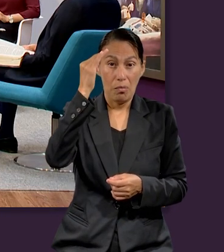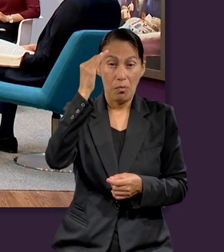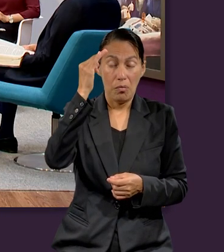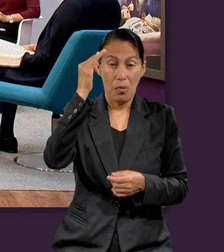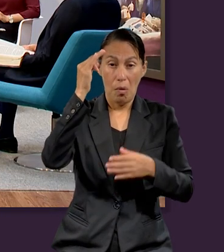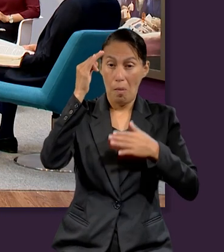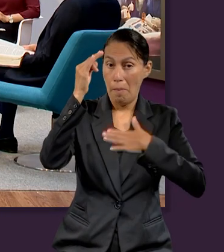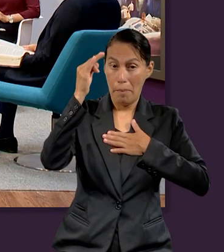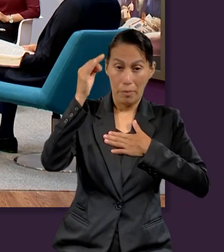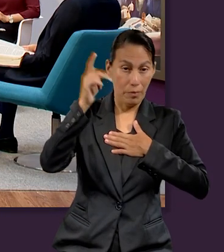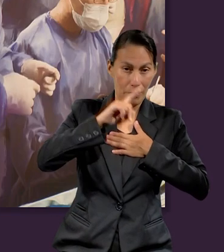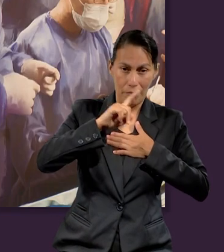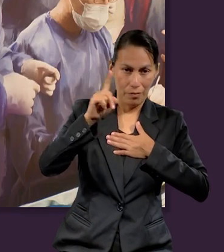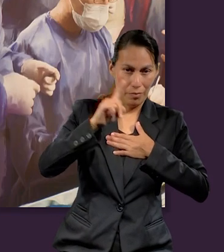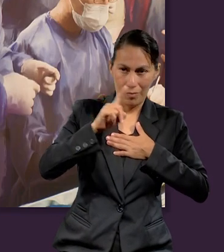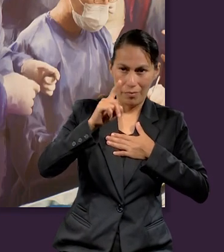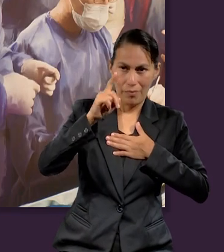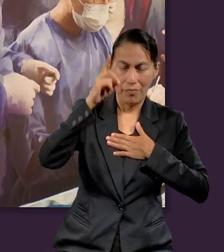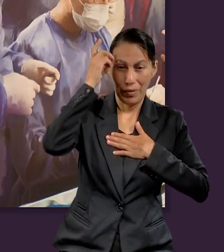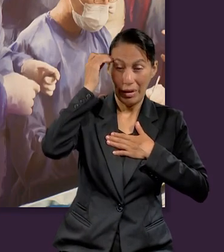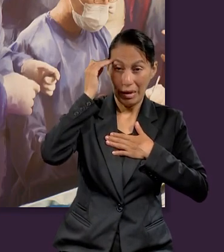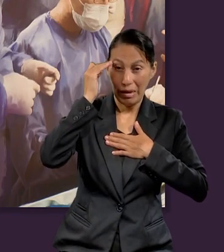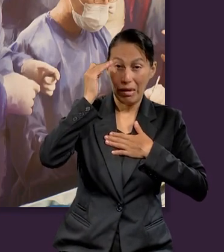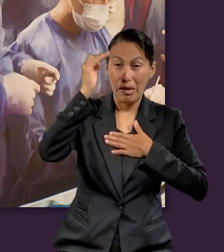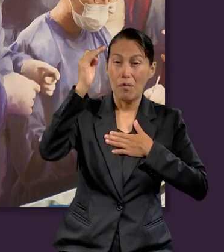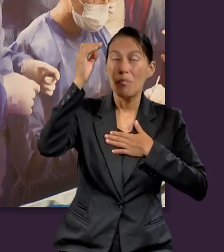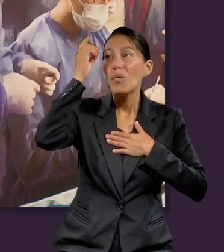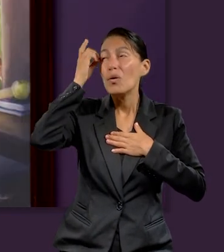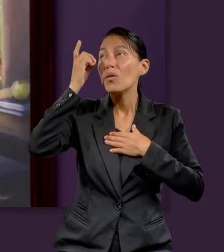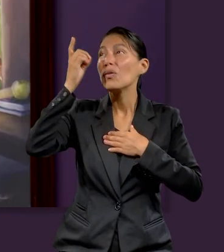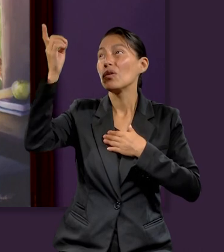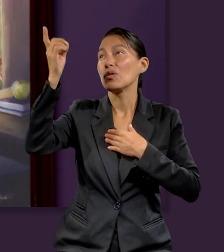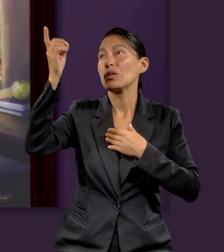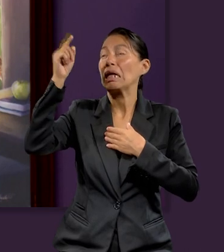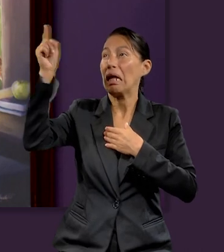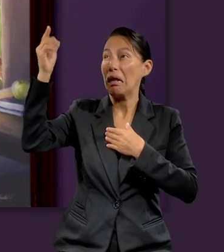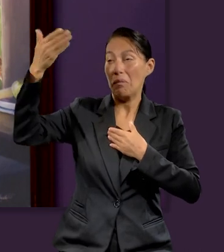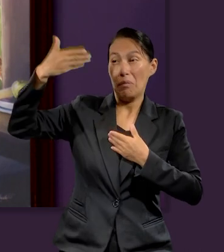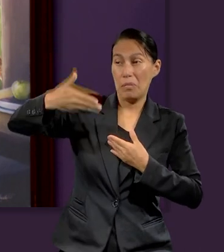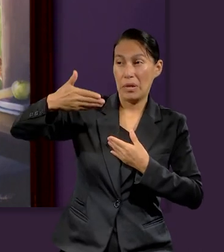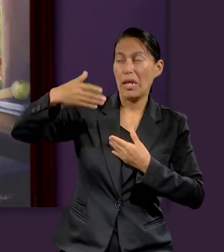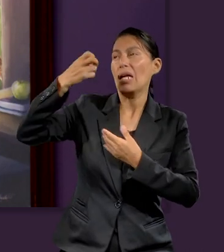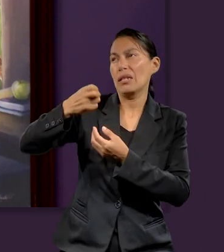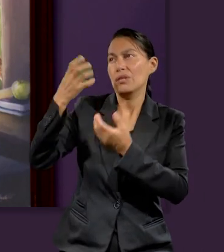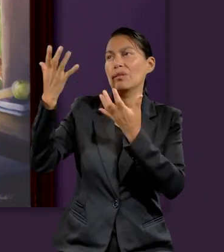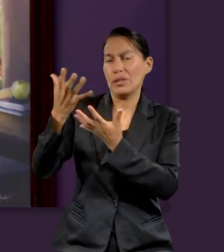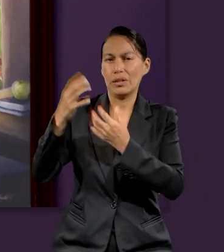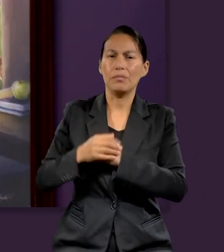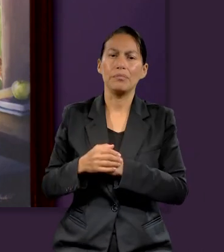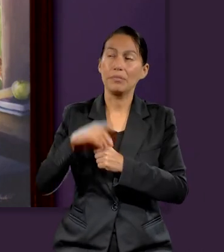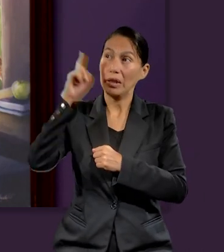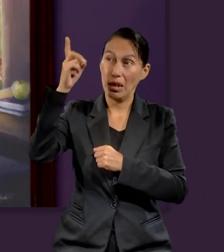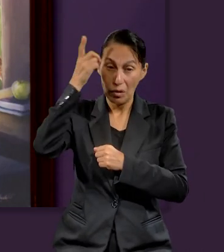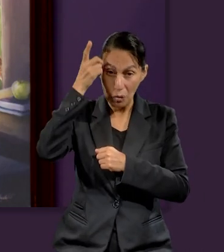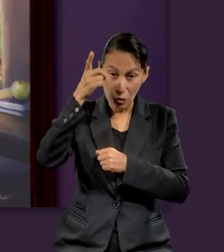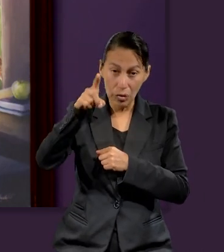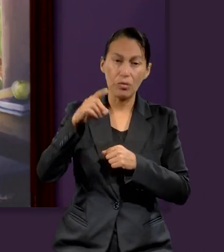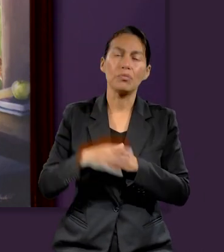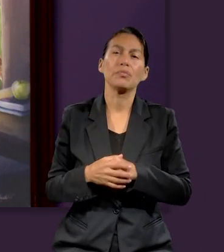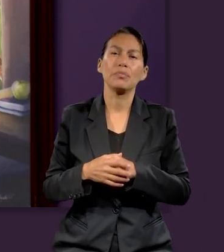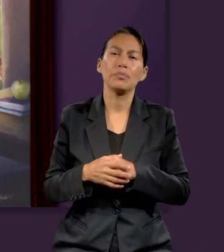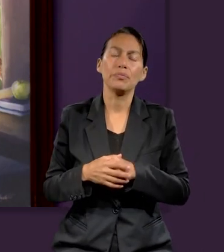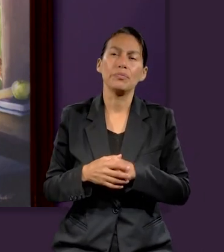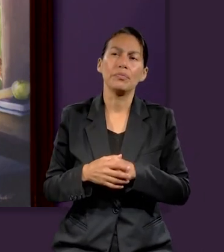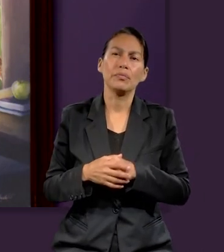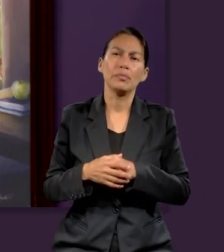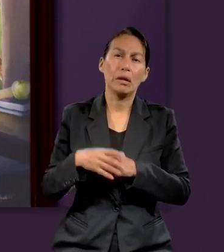objeto, en este caso una unidad de tiempo, que es de nuestro Dios, vamos a hacer con este don lo que